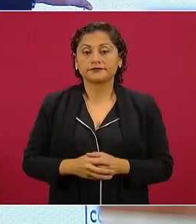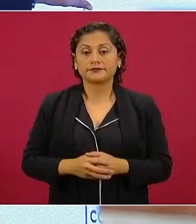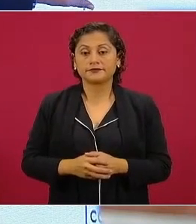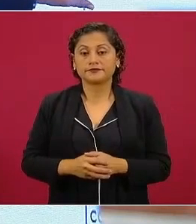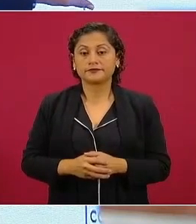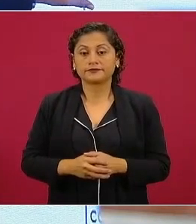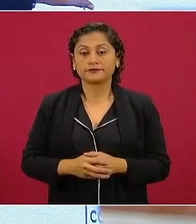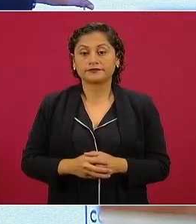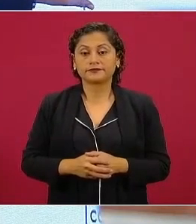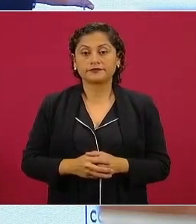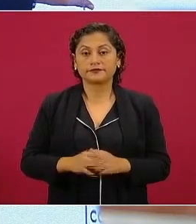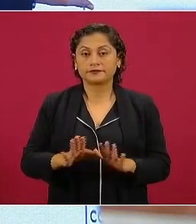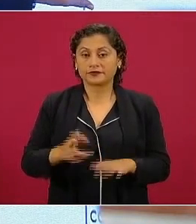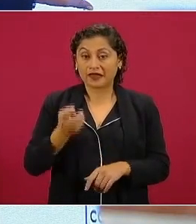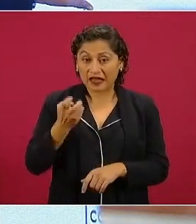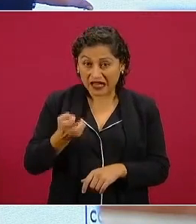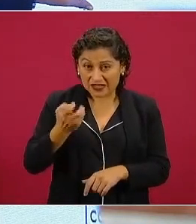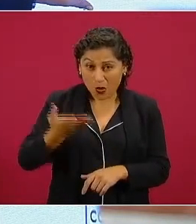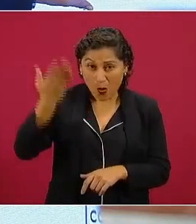nunca en la historia